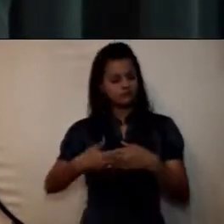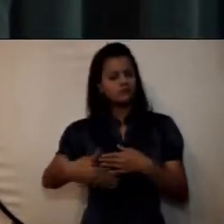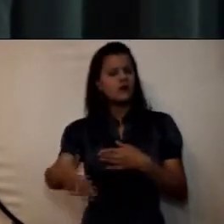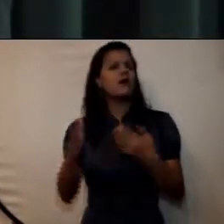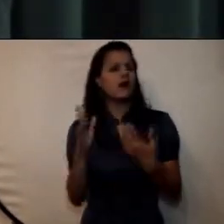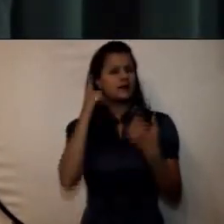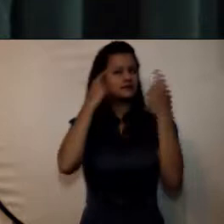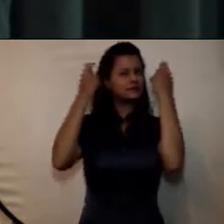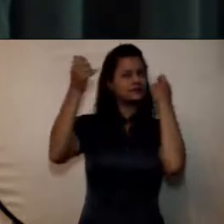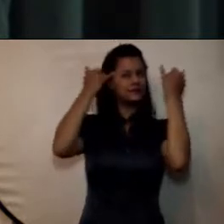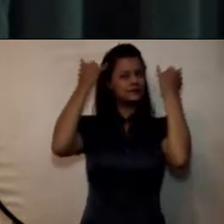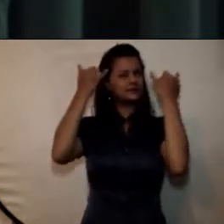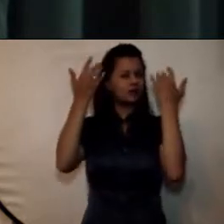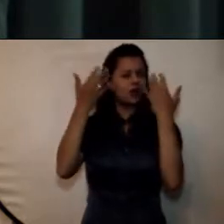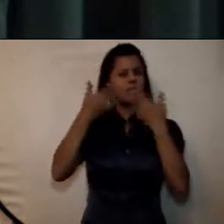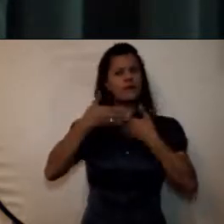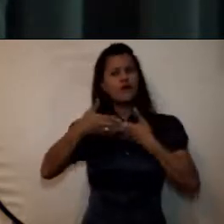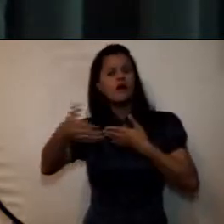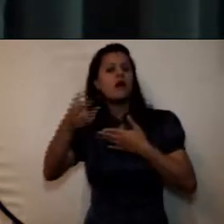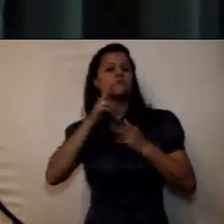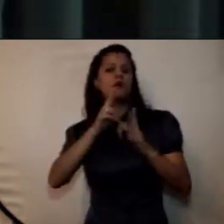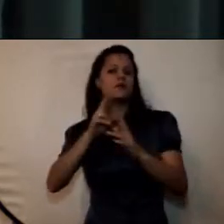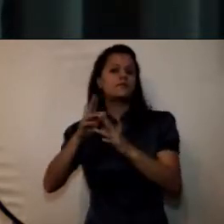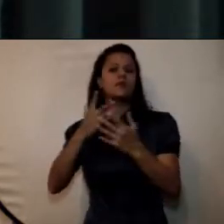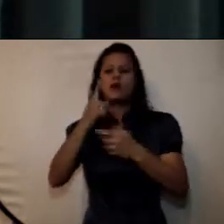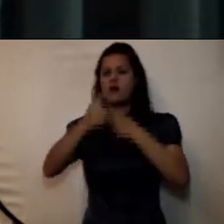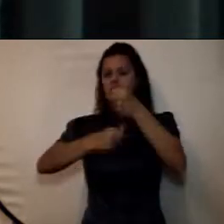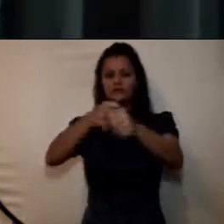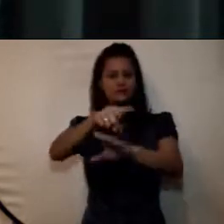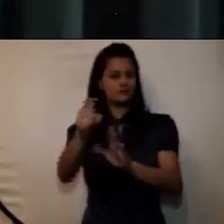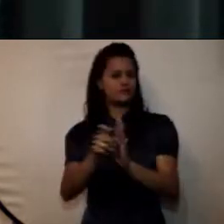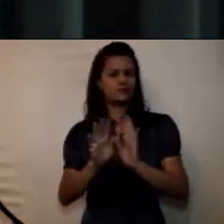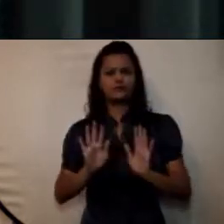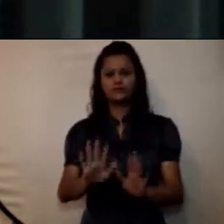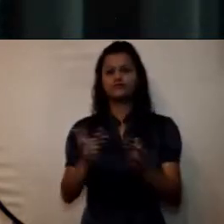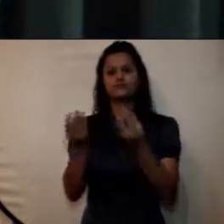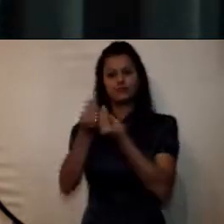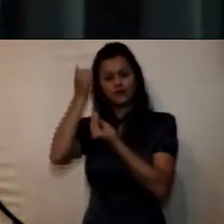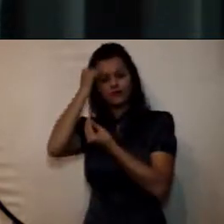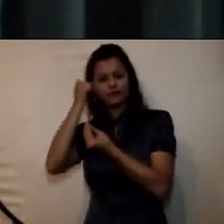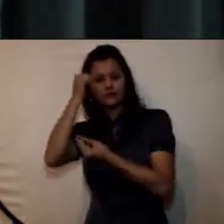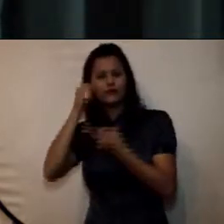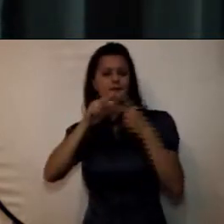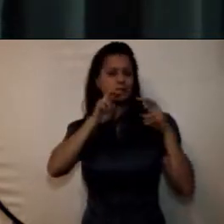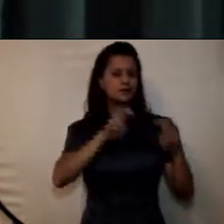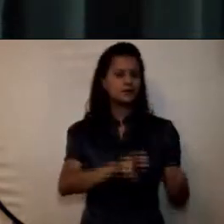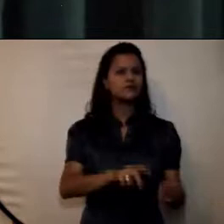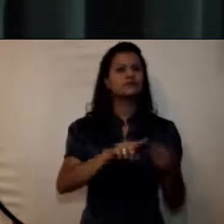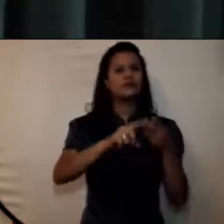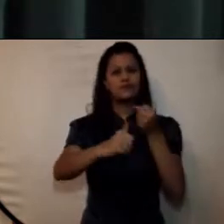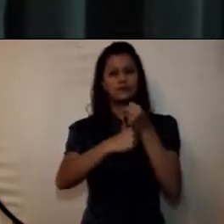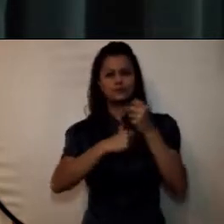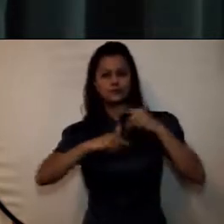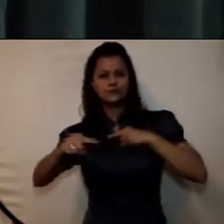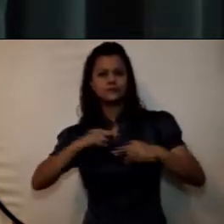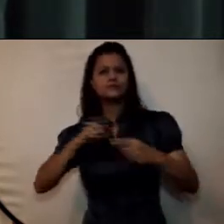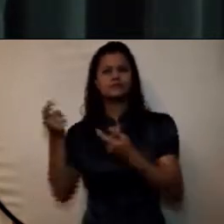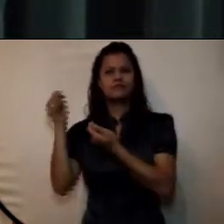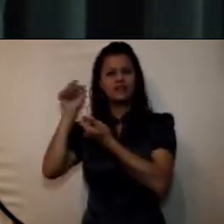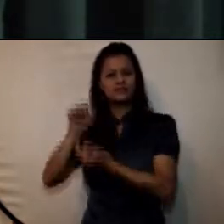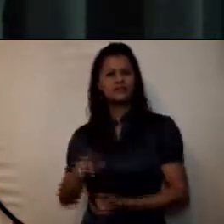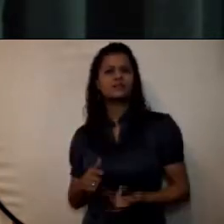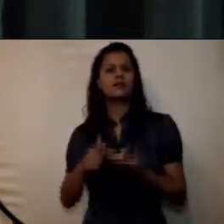a través de todo el año y en ellos docencia, investigación, extensión, apoyo administrativo, bienestar, internacionalización